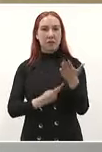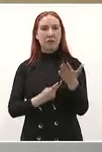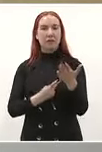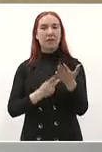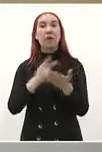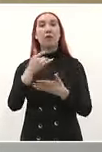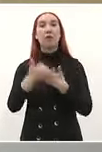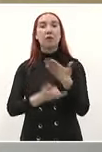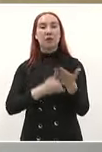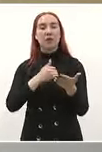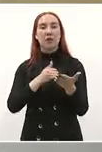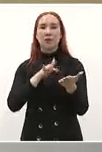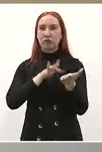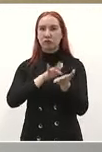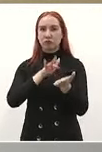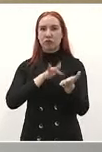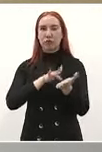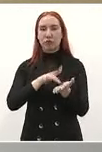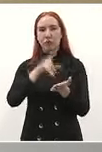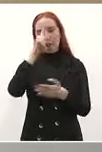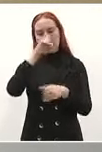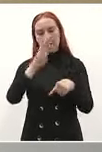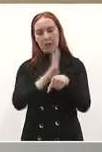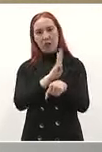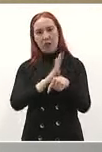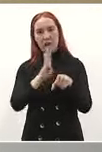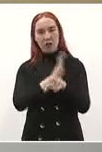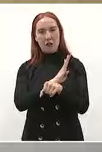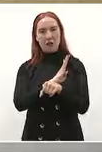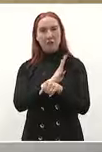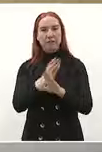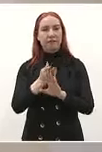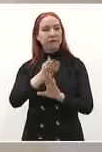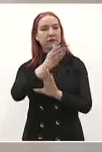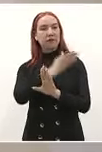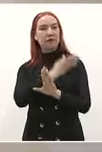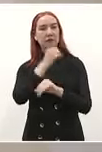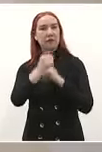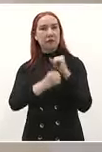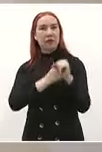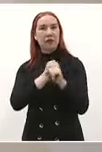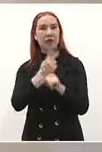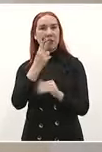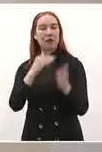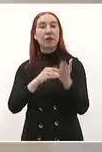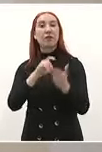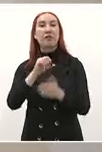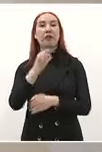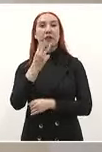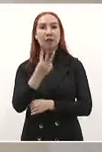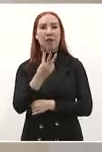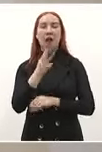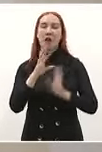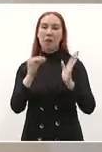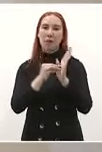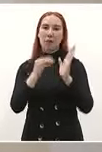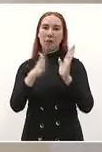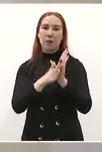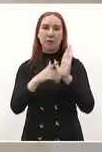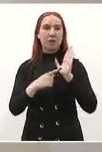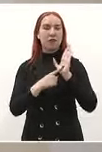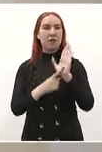el bienestar y algo que ya empezamos a hacer desde el año pasado y ya va a quedar establecido